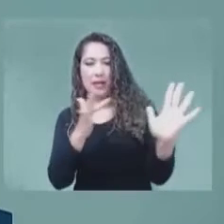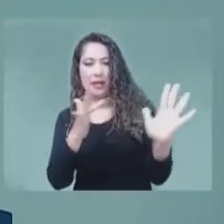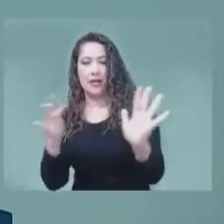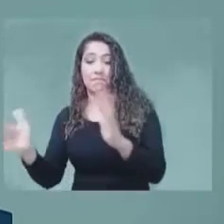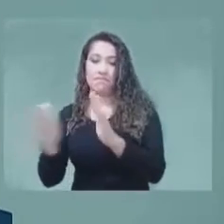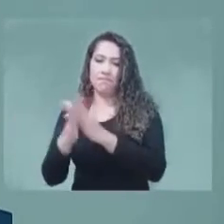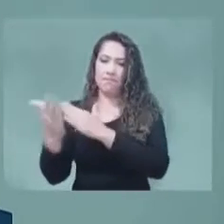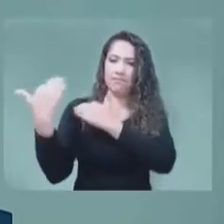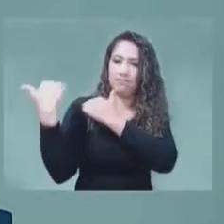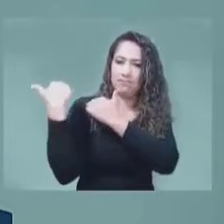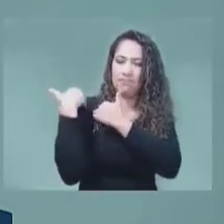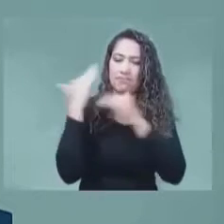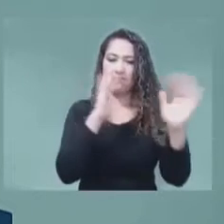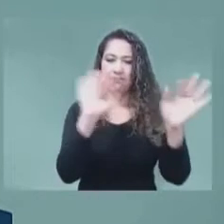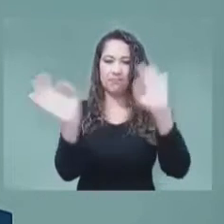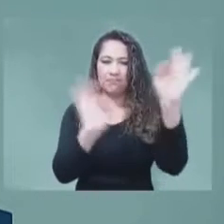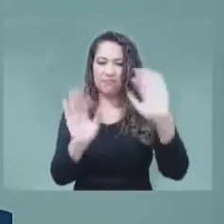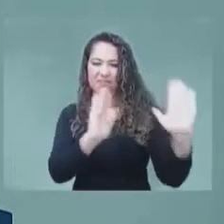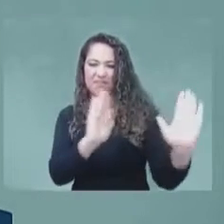la misma.